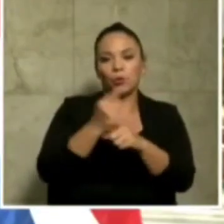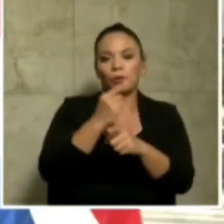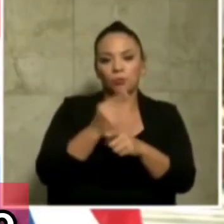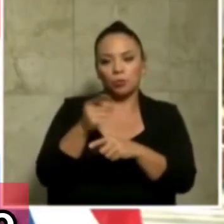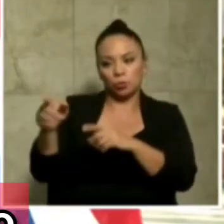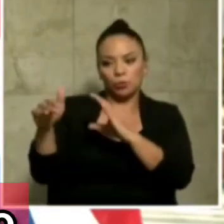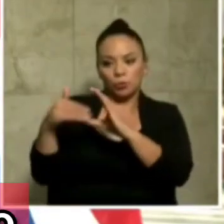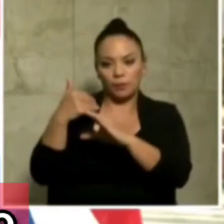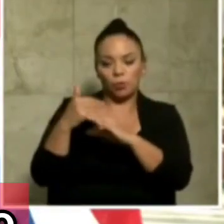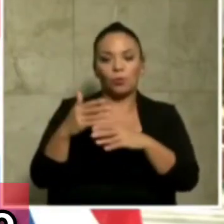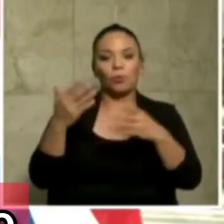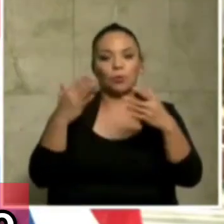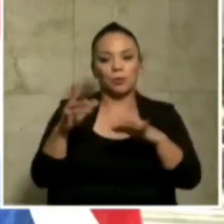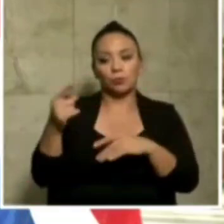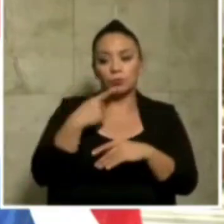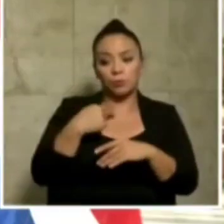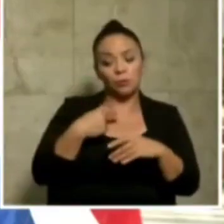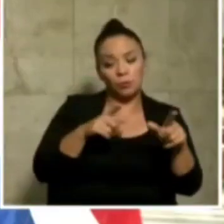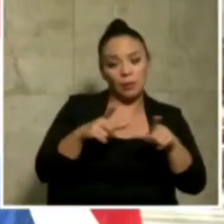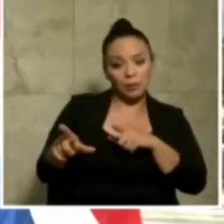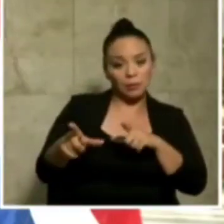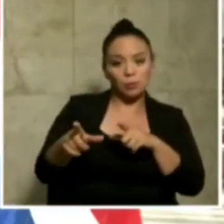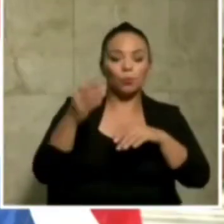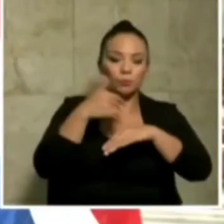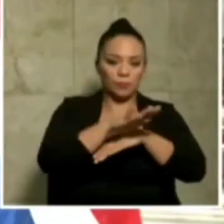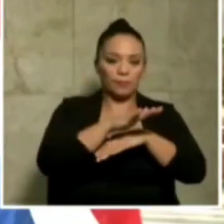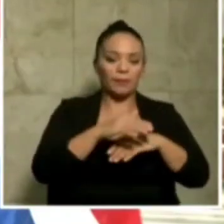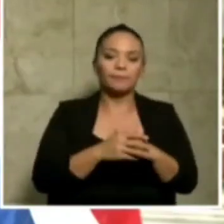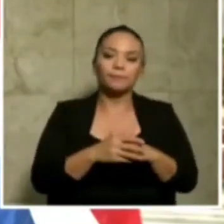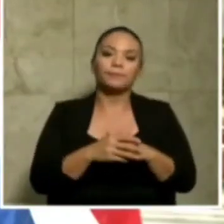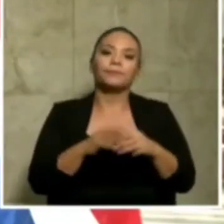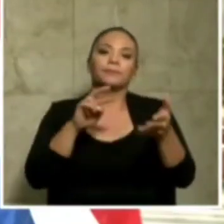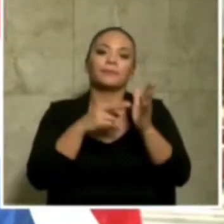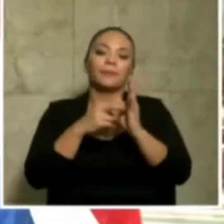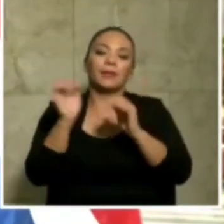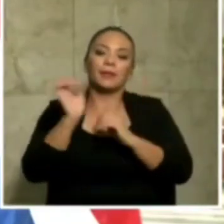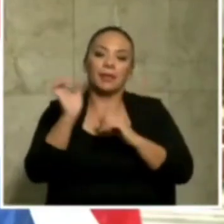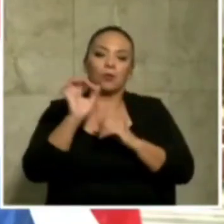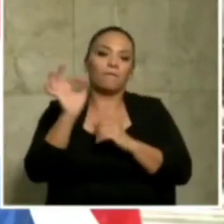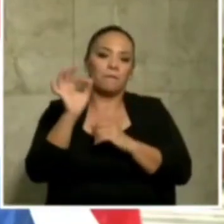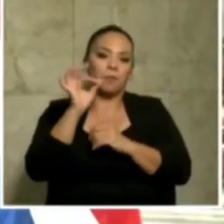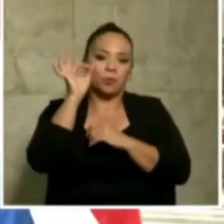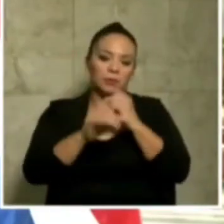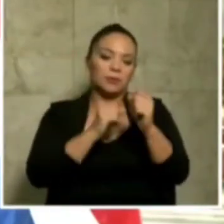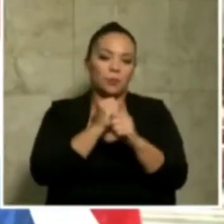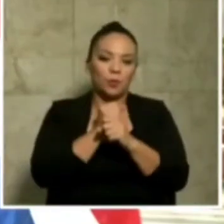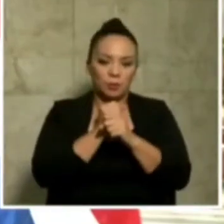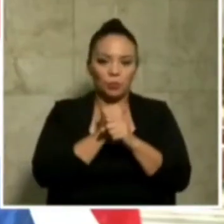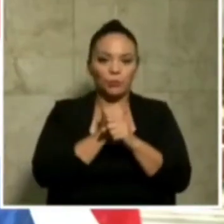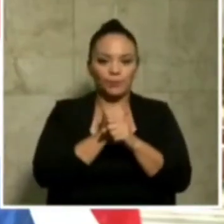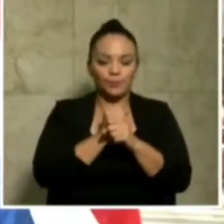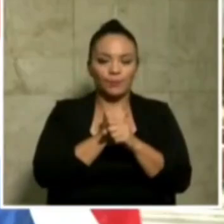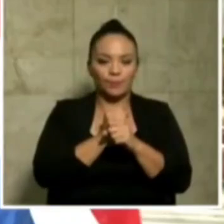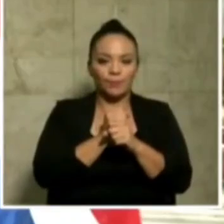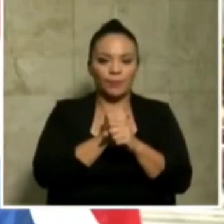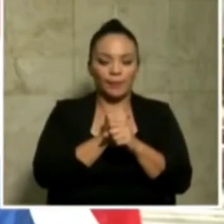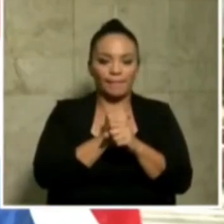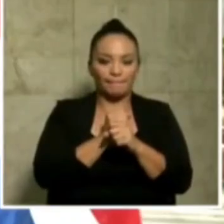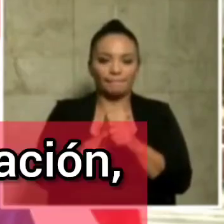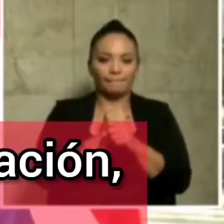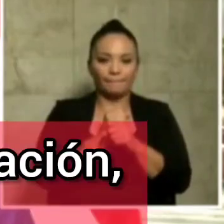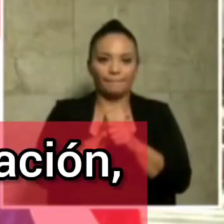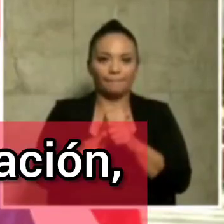mandó y una vez que usted nos diga, listo, ya la podemos lanzar. Entonces, en enero o febrero del año entrante, así como decimos, con